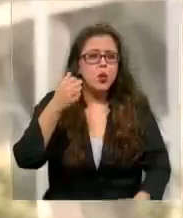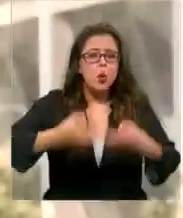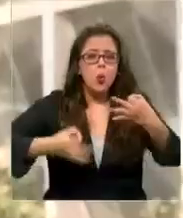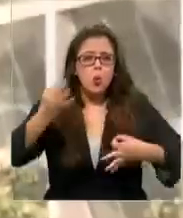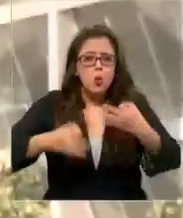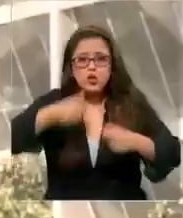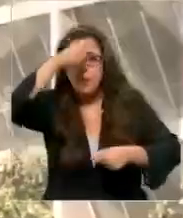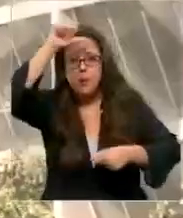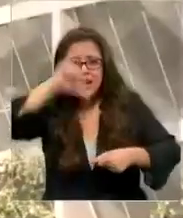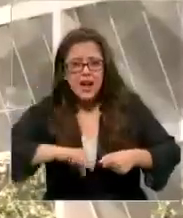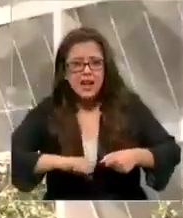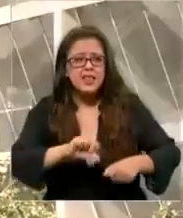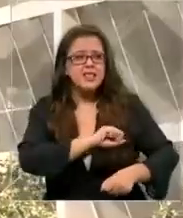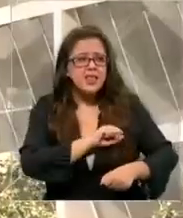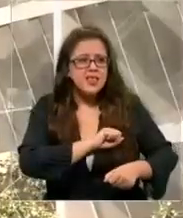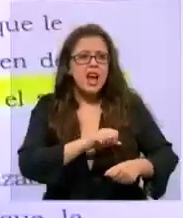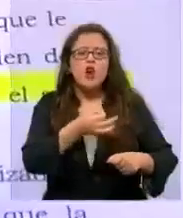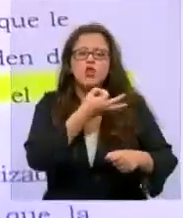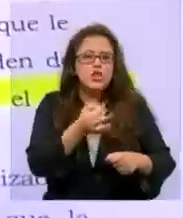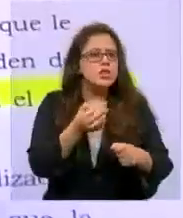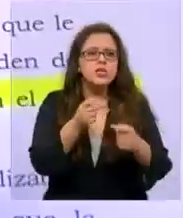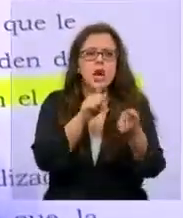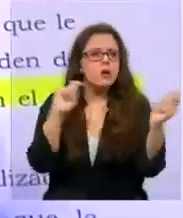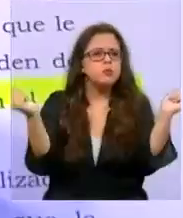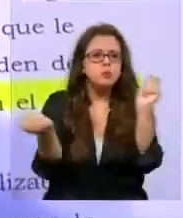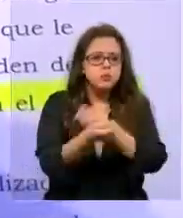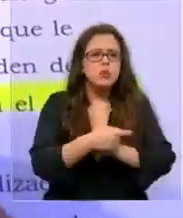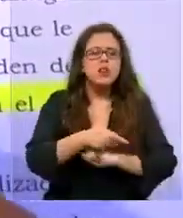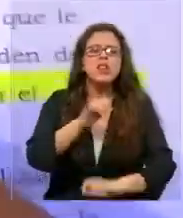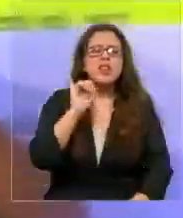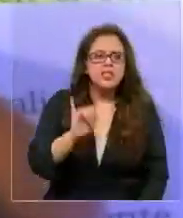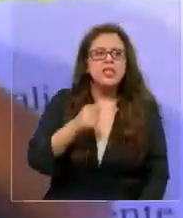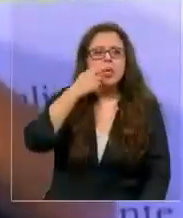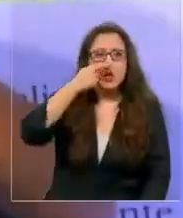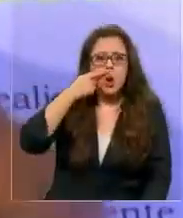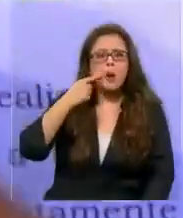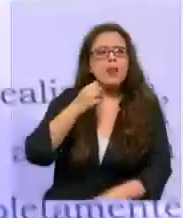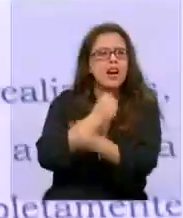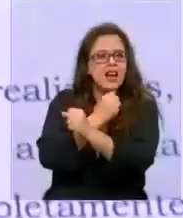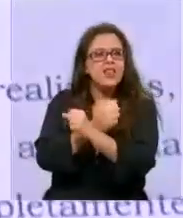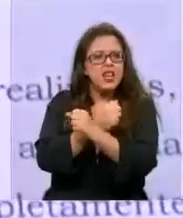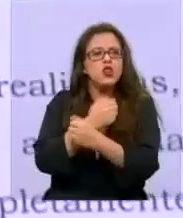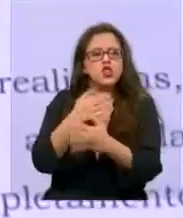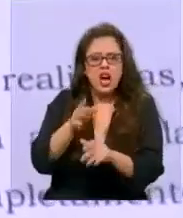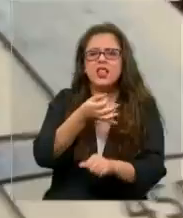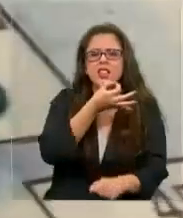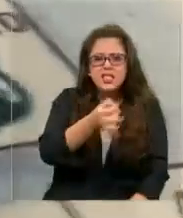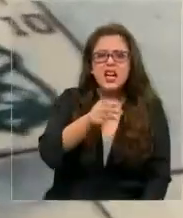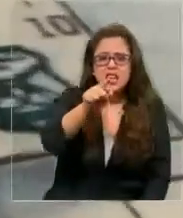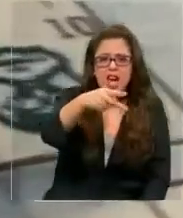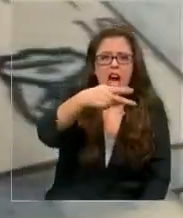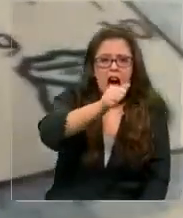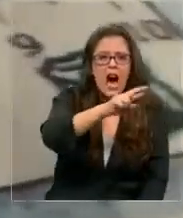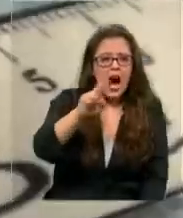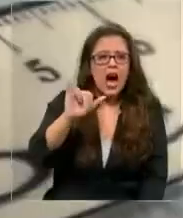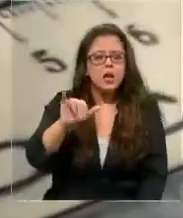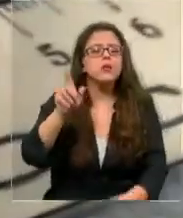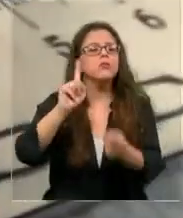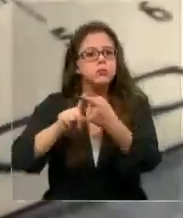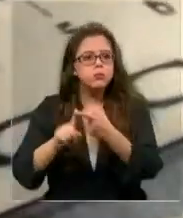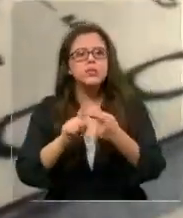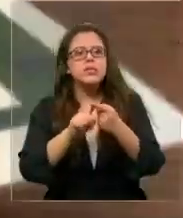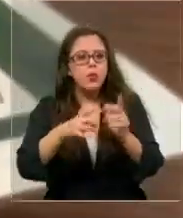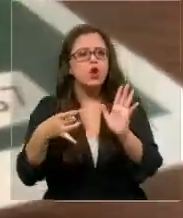consignara lo contrario, que el Cabo Bravo sí reconocía a Harry Prado como partícipe del delito. Ante nuestra